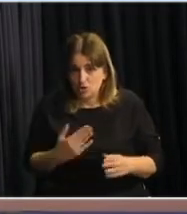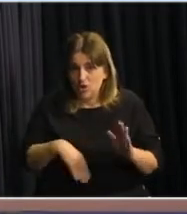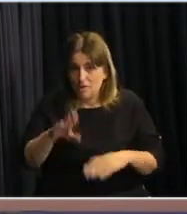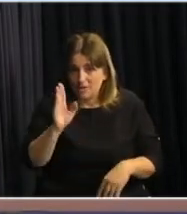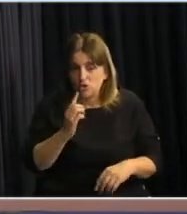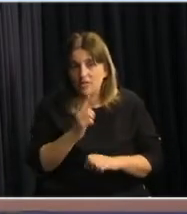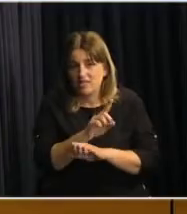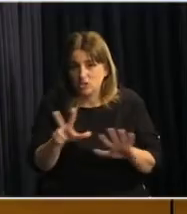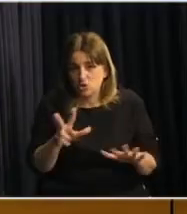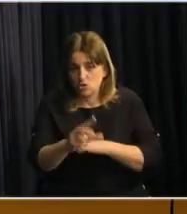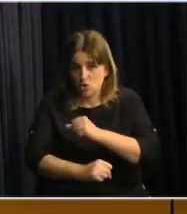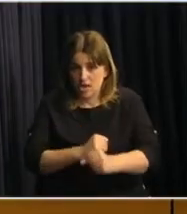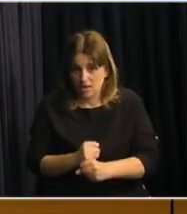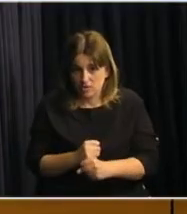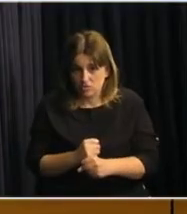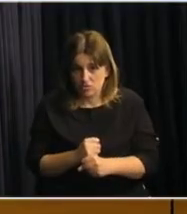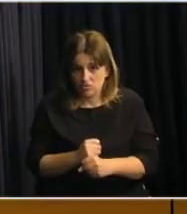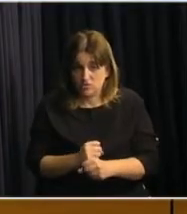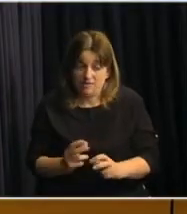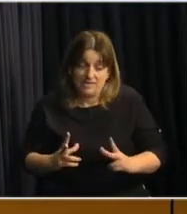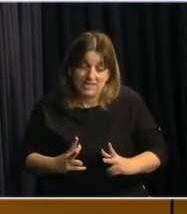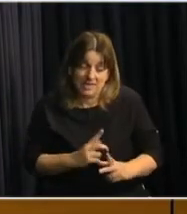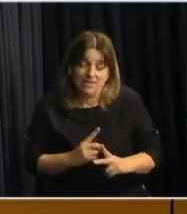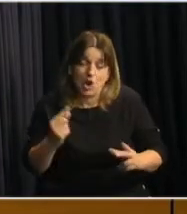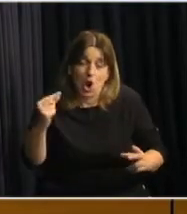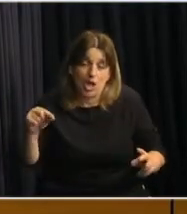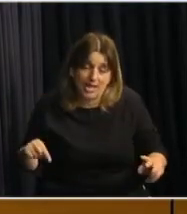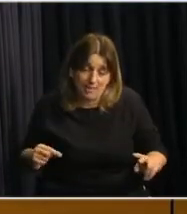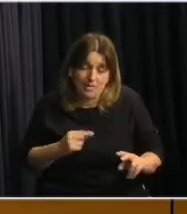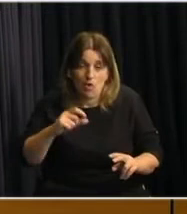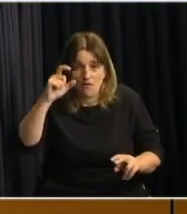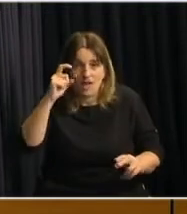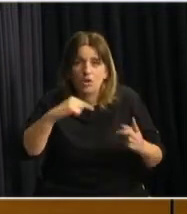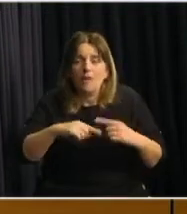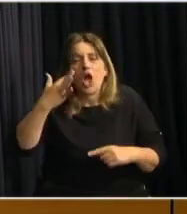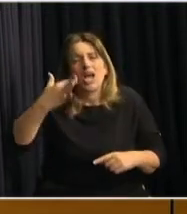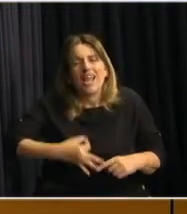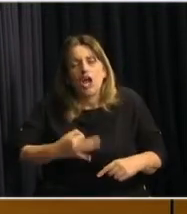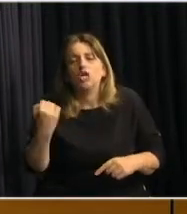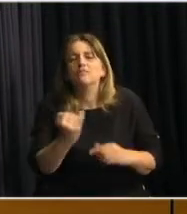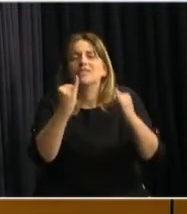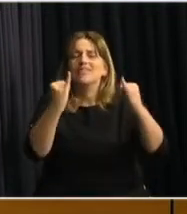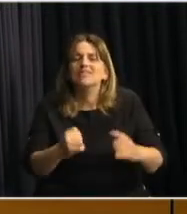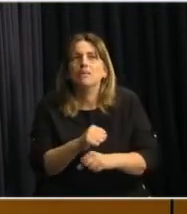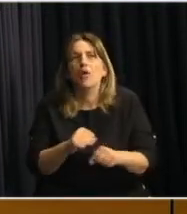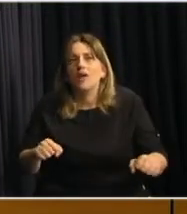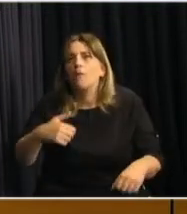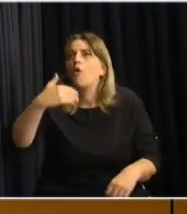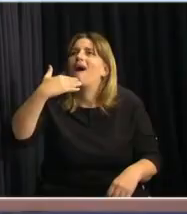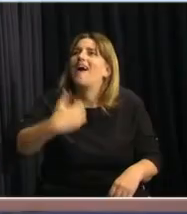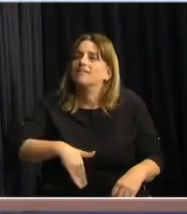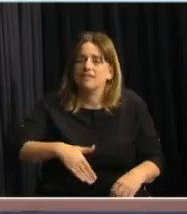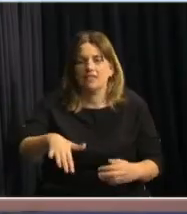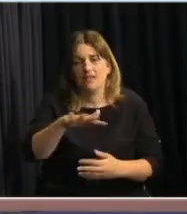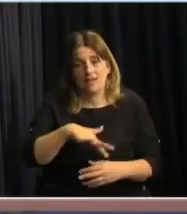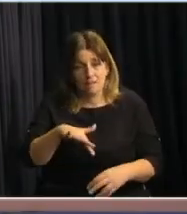de 18 años. Ministro Bartol por si me tiene que corregir. Pero creo que es importante entender la magnitud del